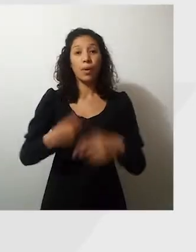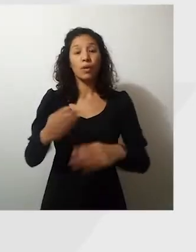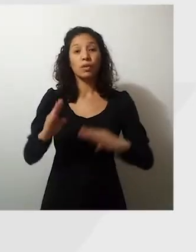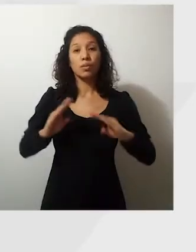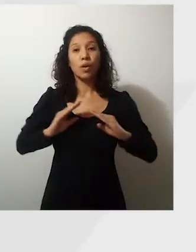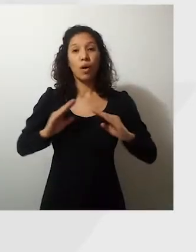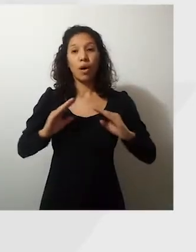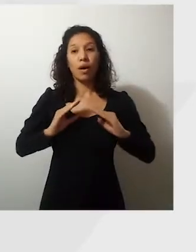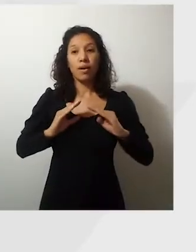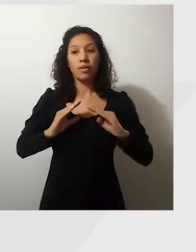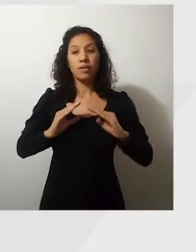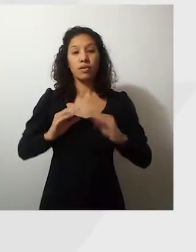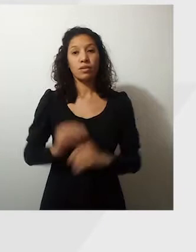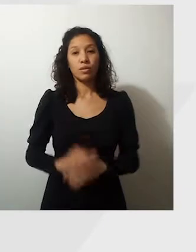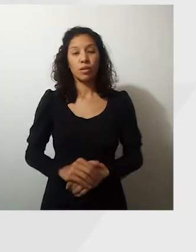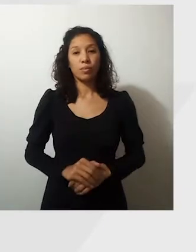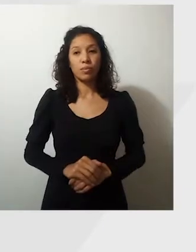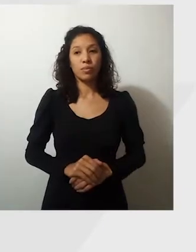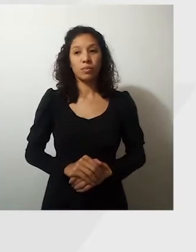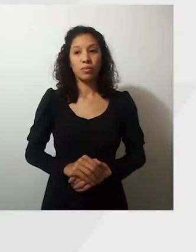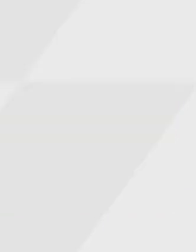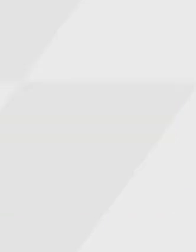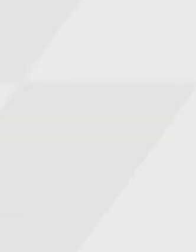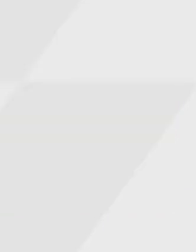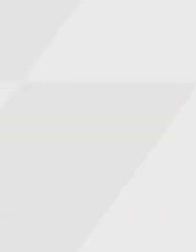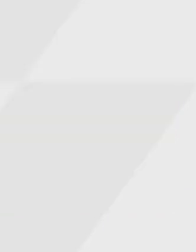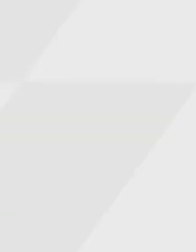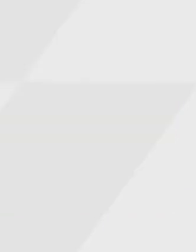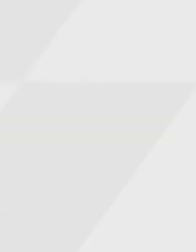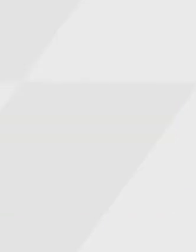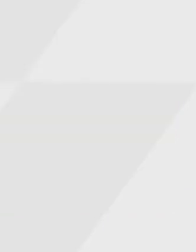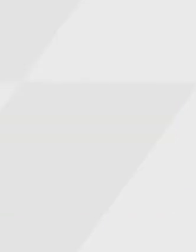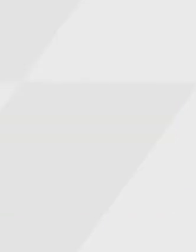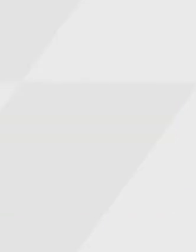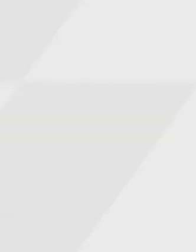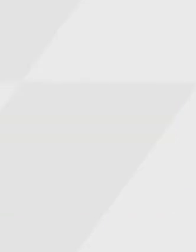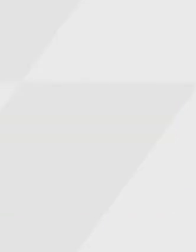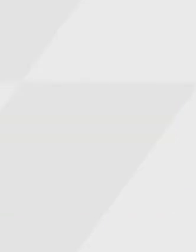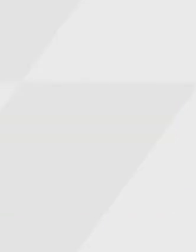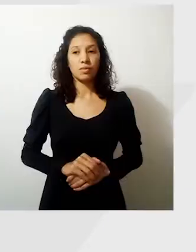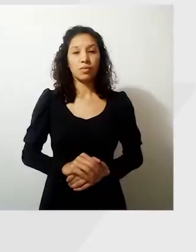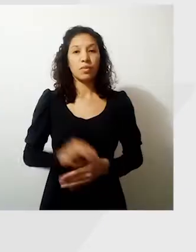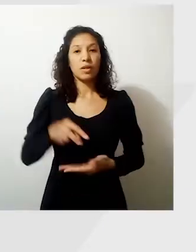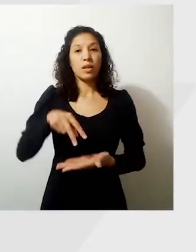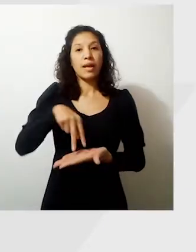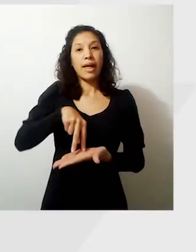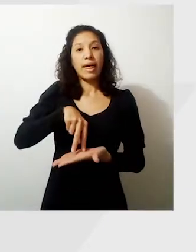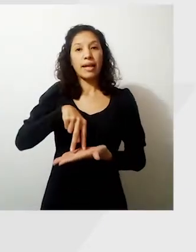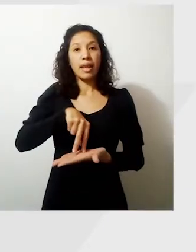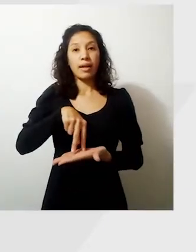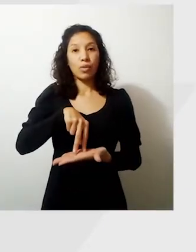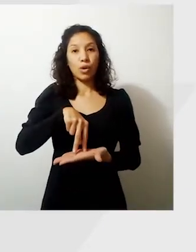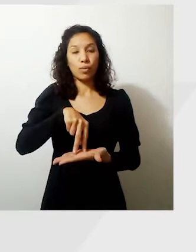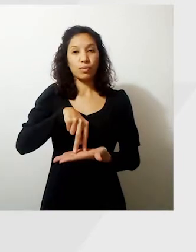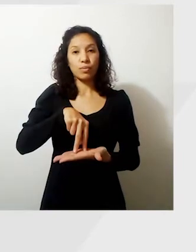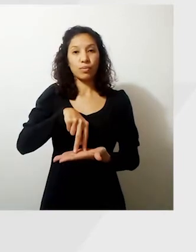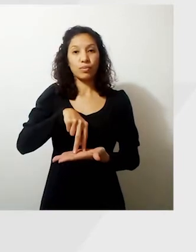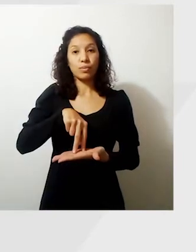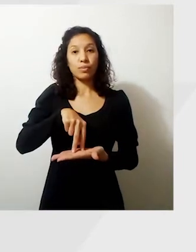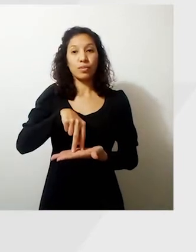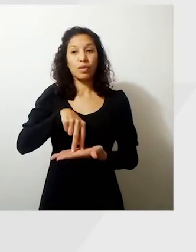Siguiente ejercicio, vamos a apoyar el escobillón en el piso, vamos a extender bien una pierna y mantener el equilibrio.